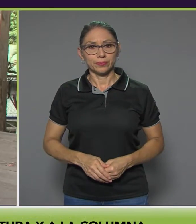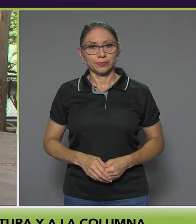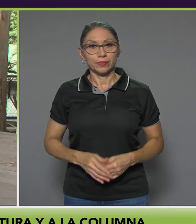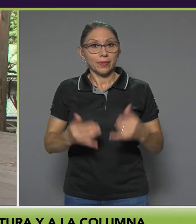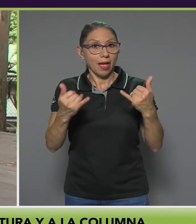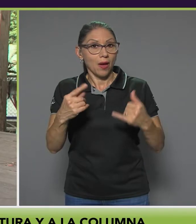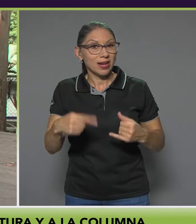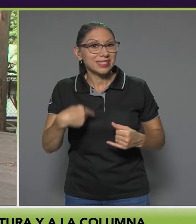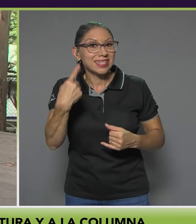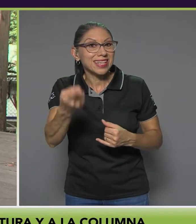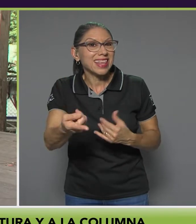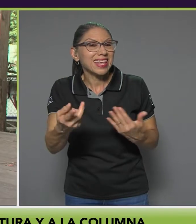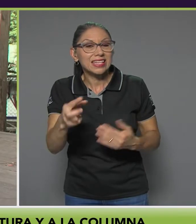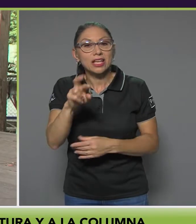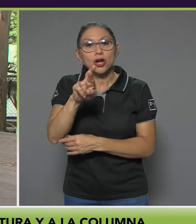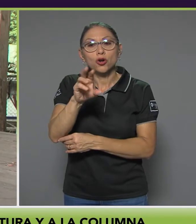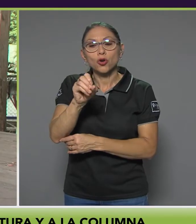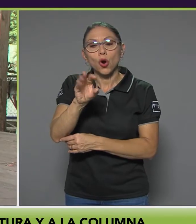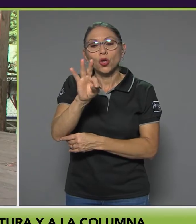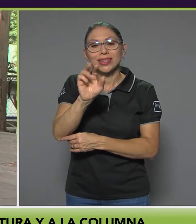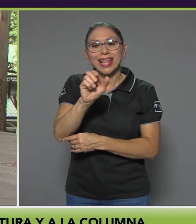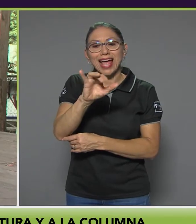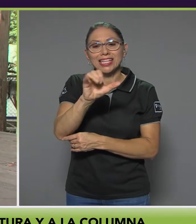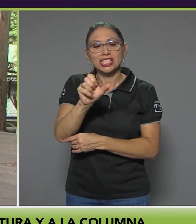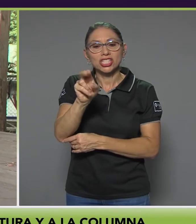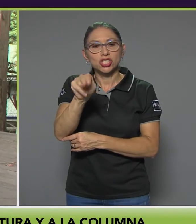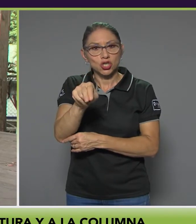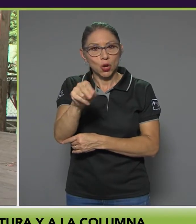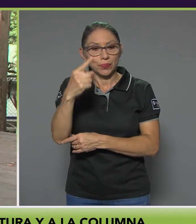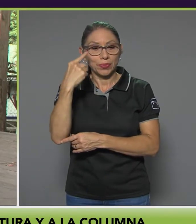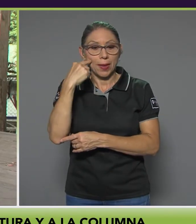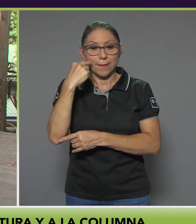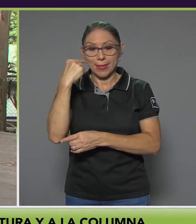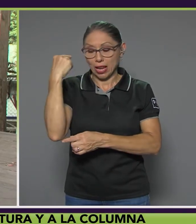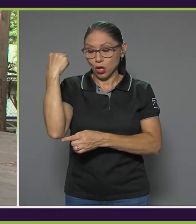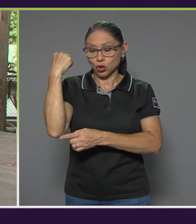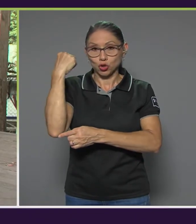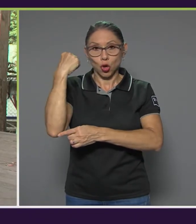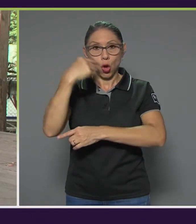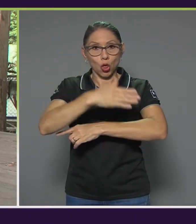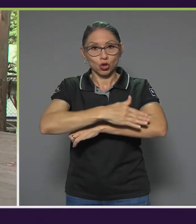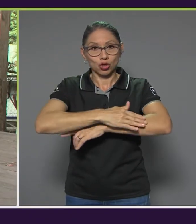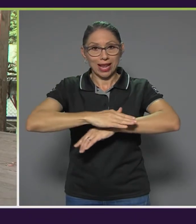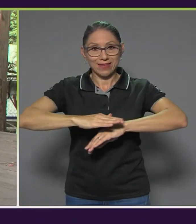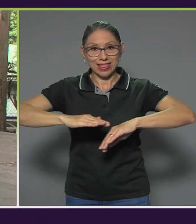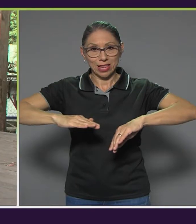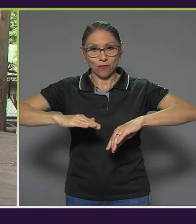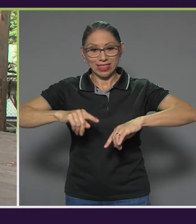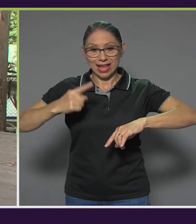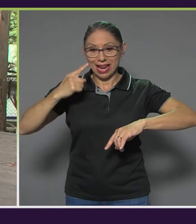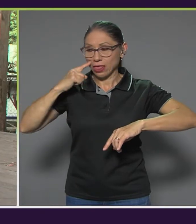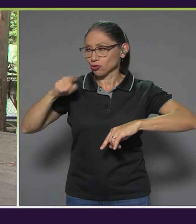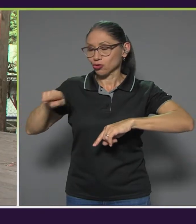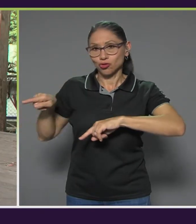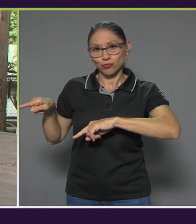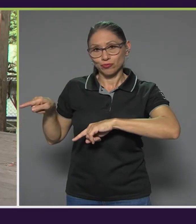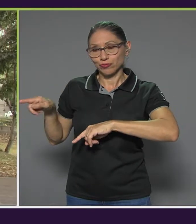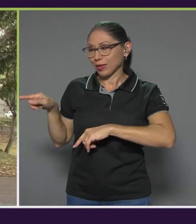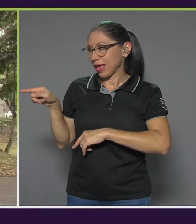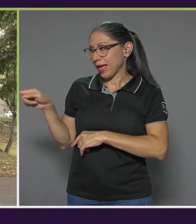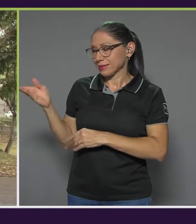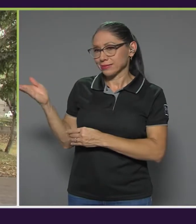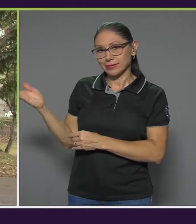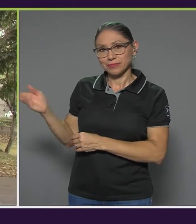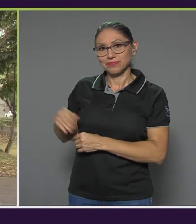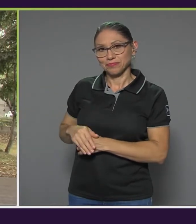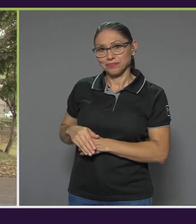ejercicio es ejercicio de rotación, donde lo que vamos a hacer es que vamos a poner los codos a nivel de 90 grados y vamos a rotar hacia un lado y hacia el otro